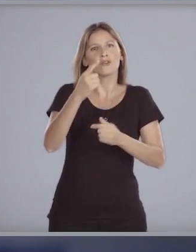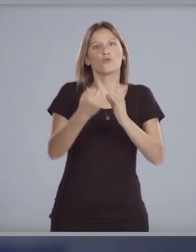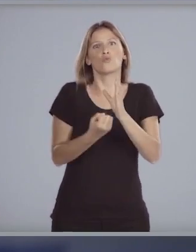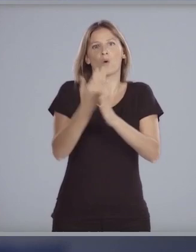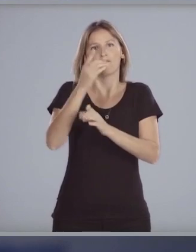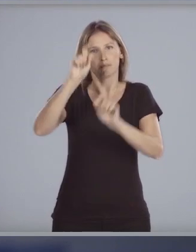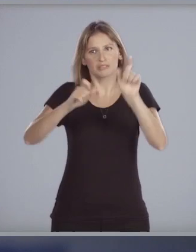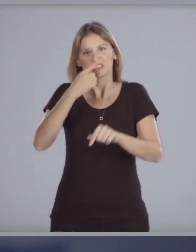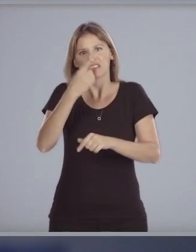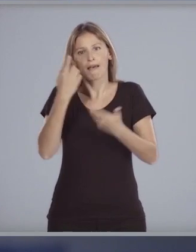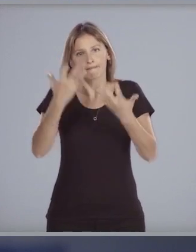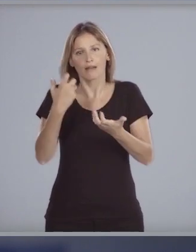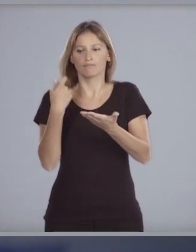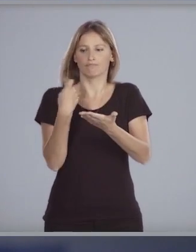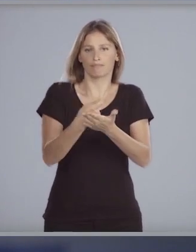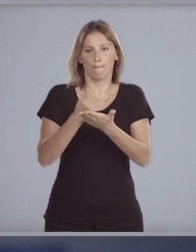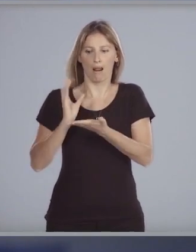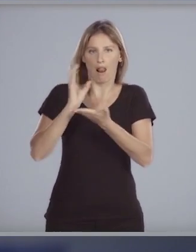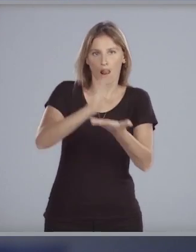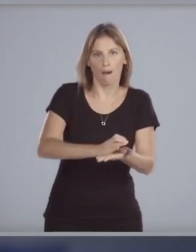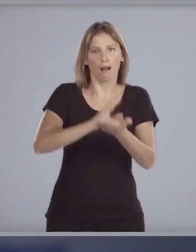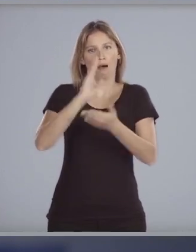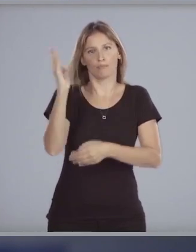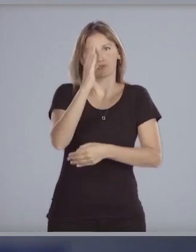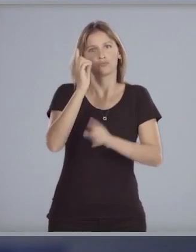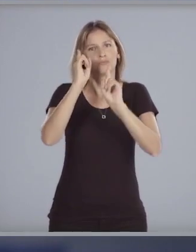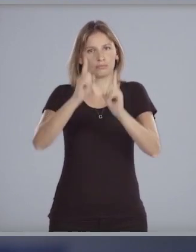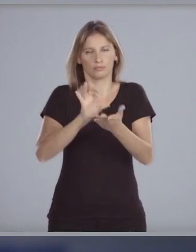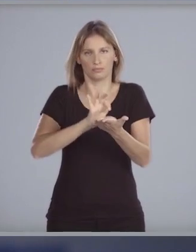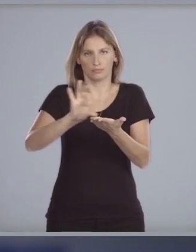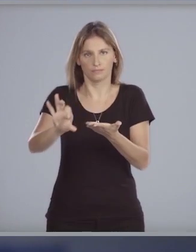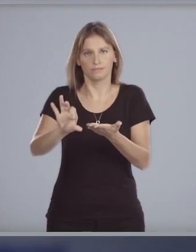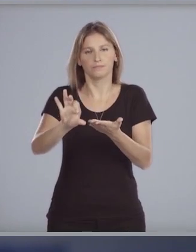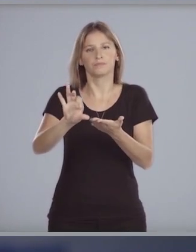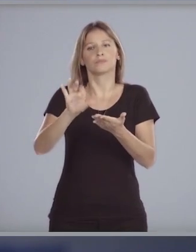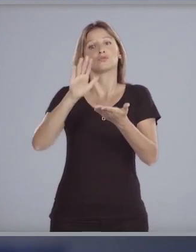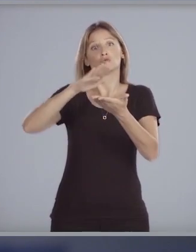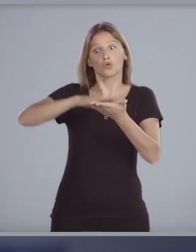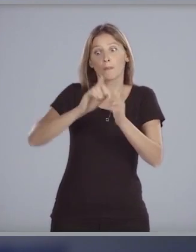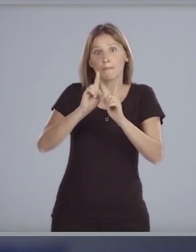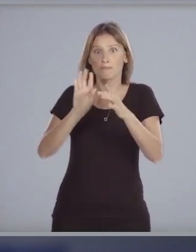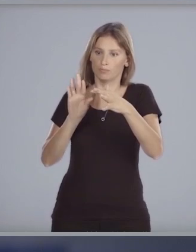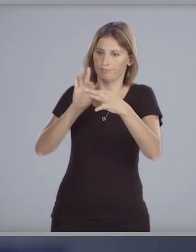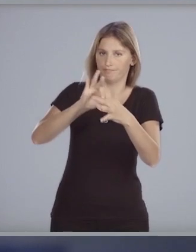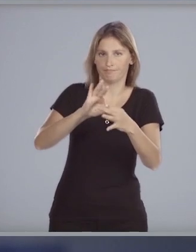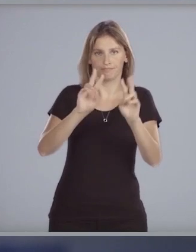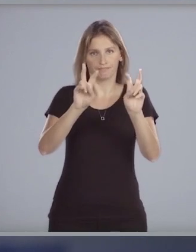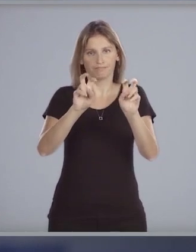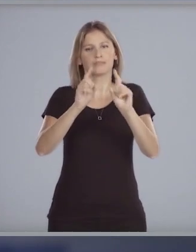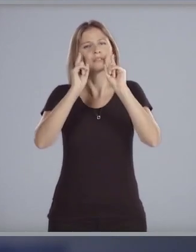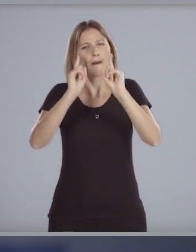nuevas inversiones en el sector productivo y de servicios vinculado a ello